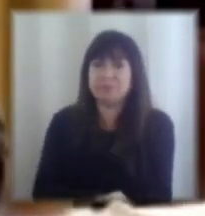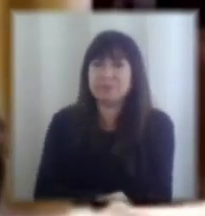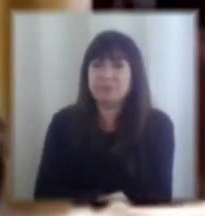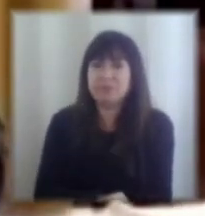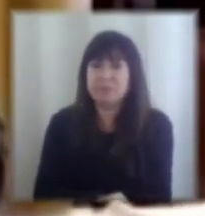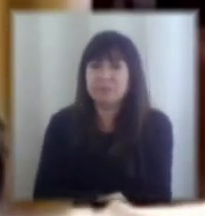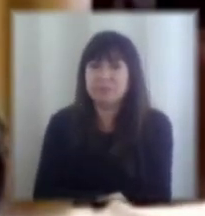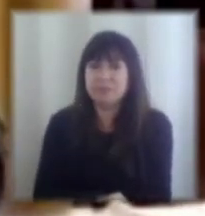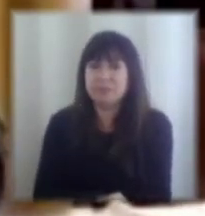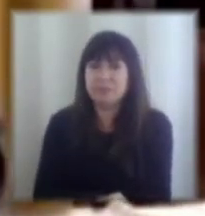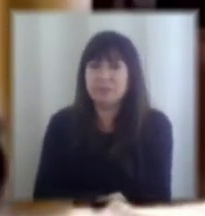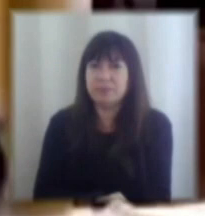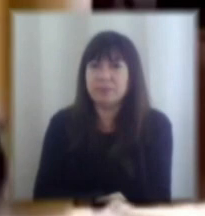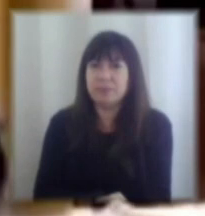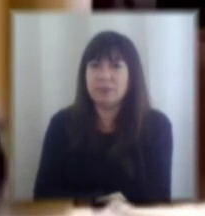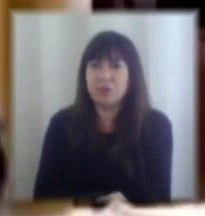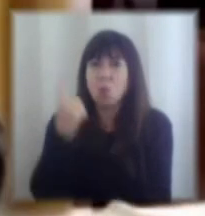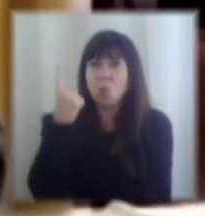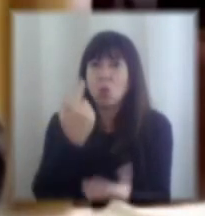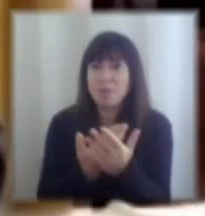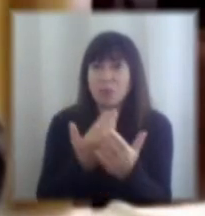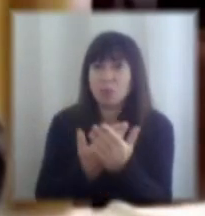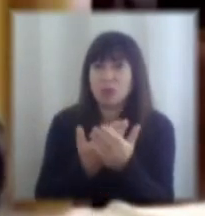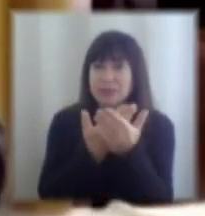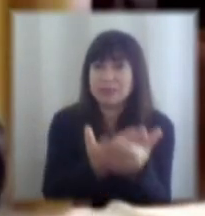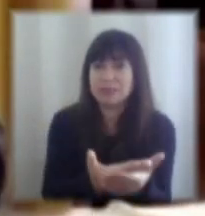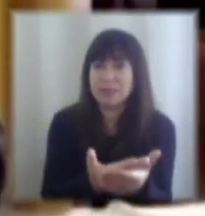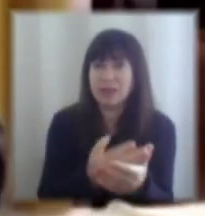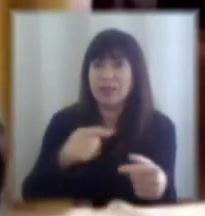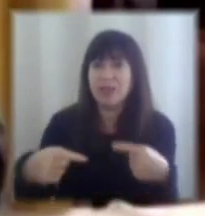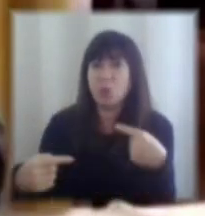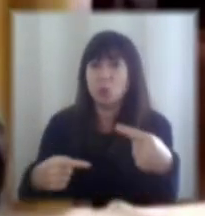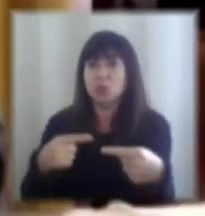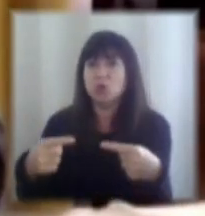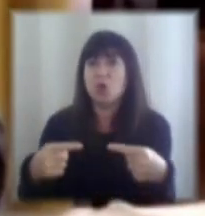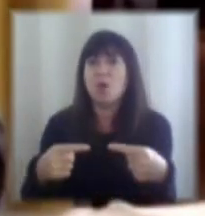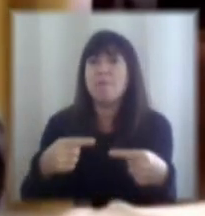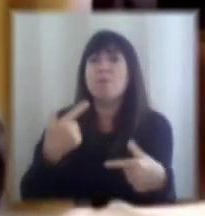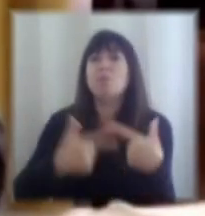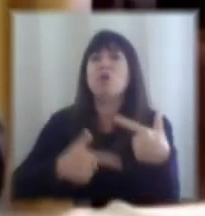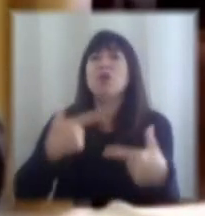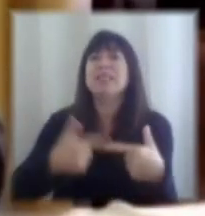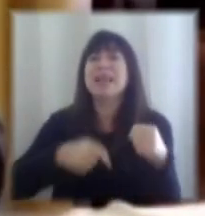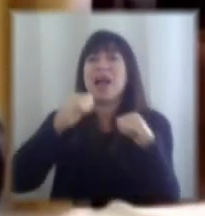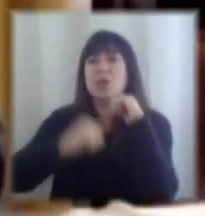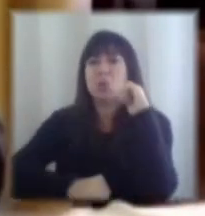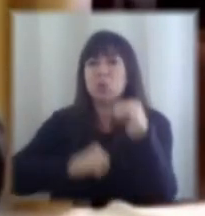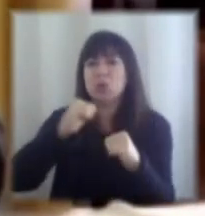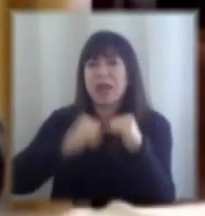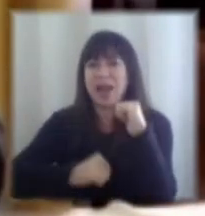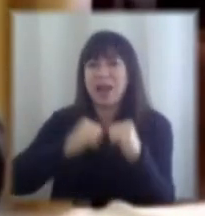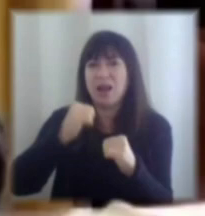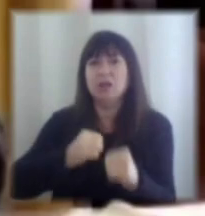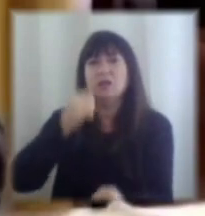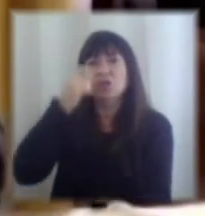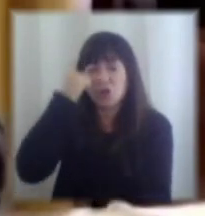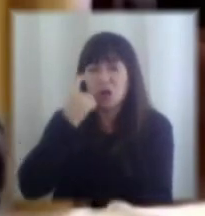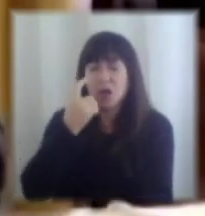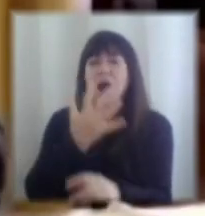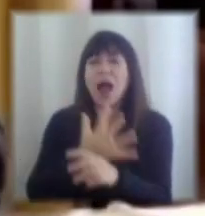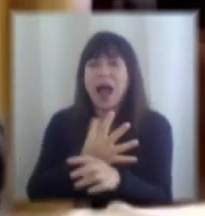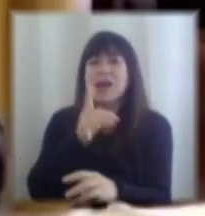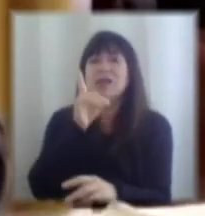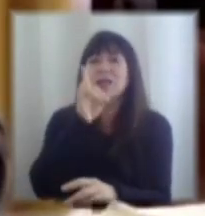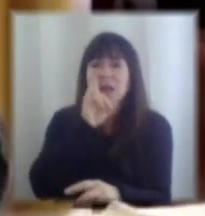y una de las propuestas una de las discusiones era esta la política industrial y yo creo que claro hay que tener política industrial